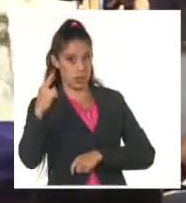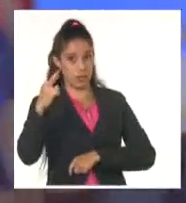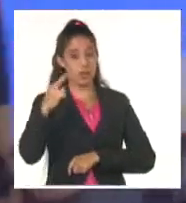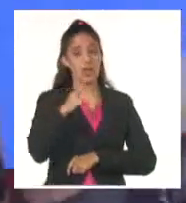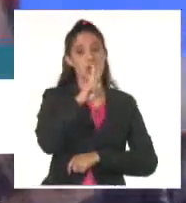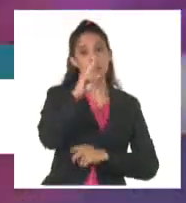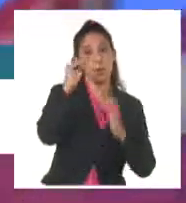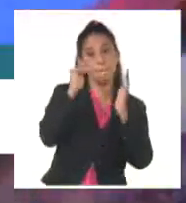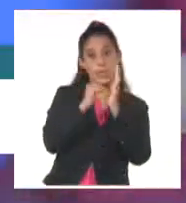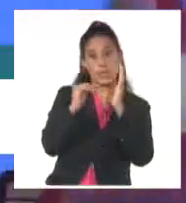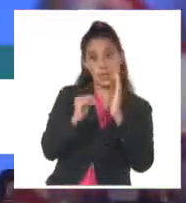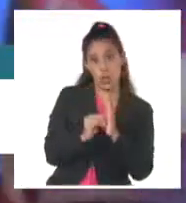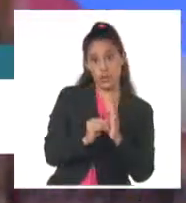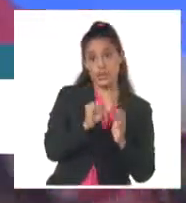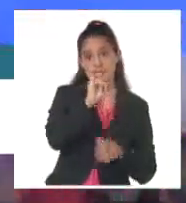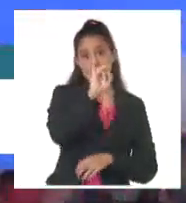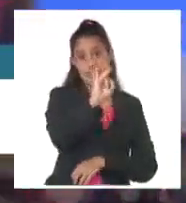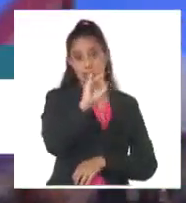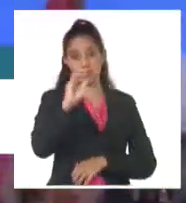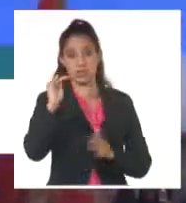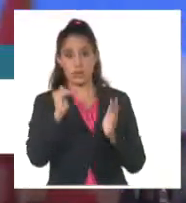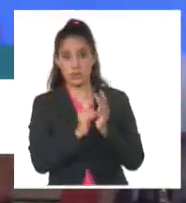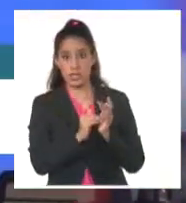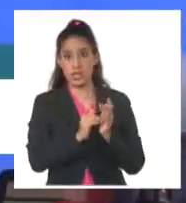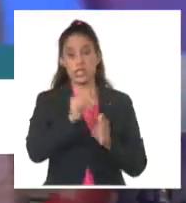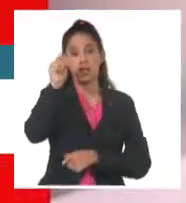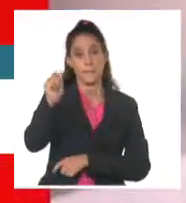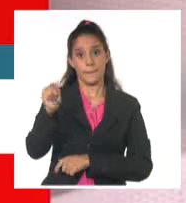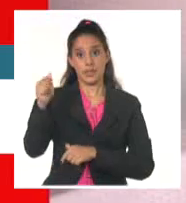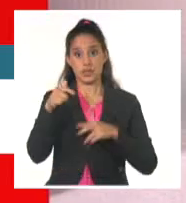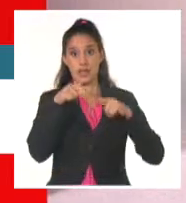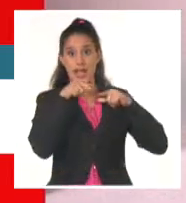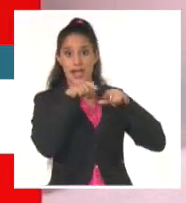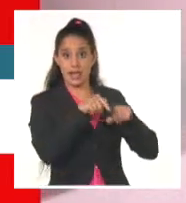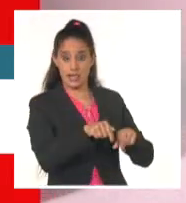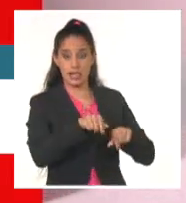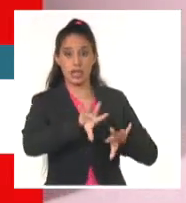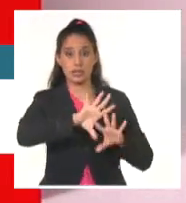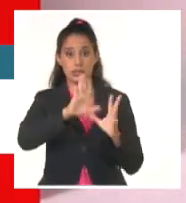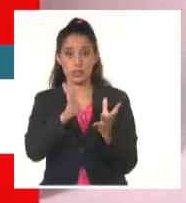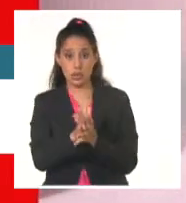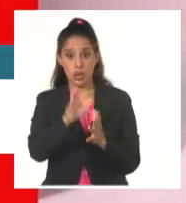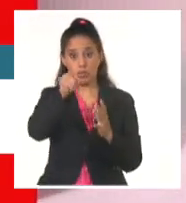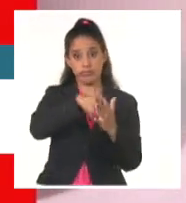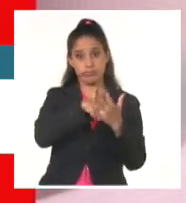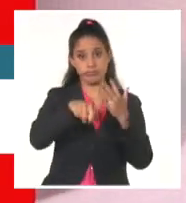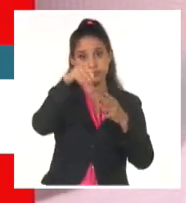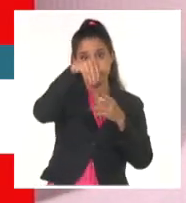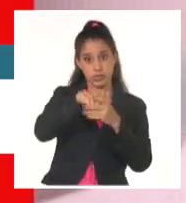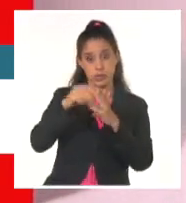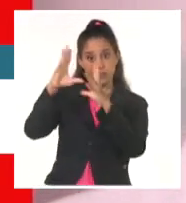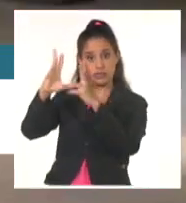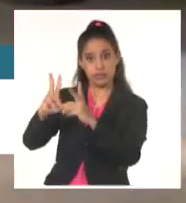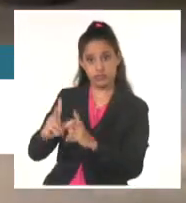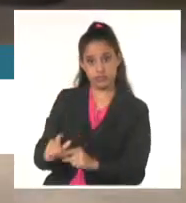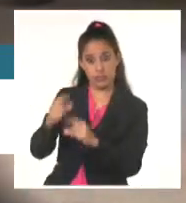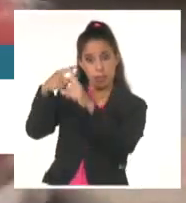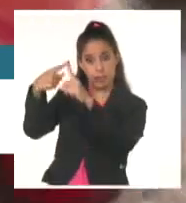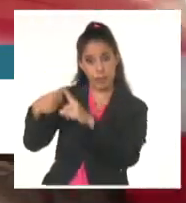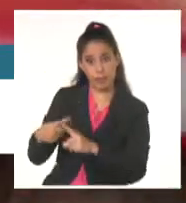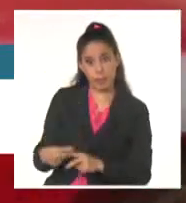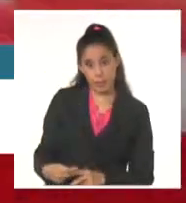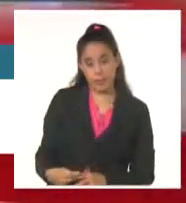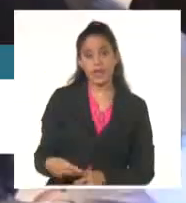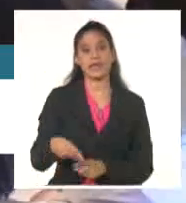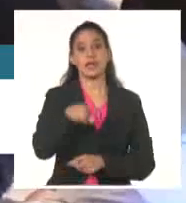.700.000 ciudadanos de esa nación integran el padrón de la Corte Electoral. Un total de 11 candidatos buscaron este